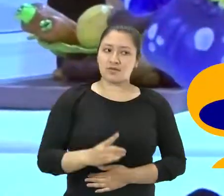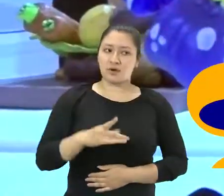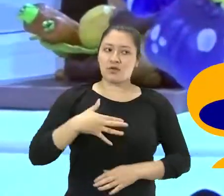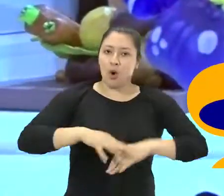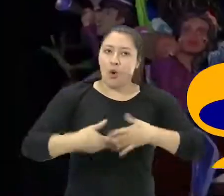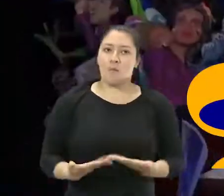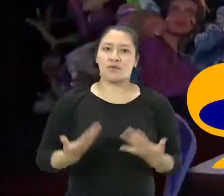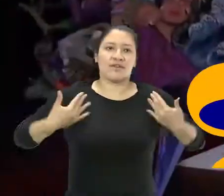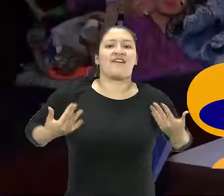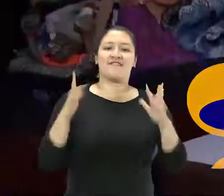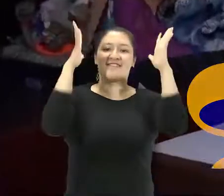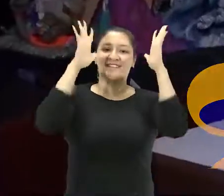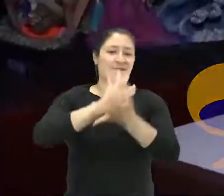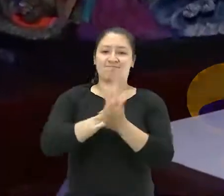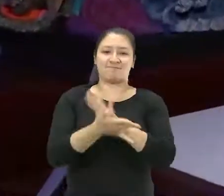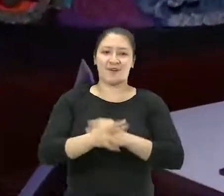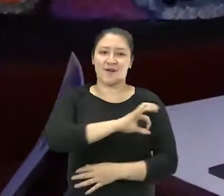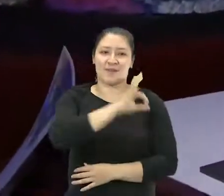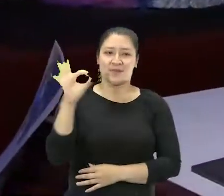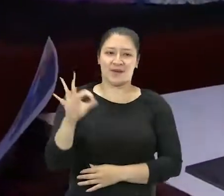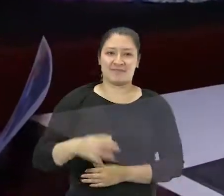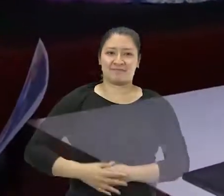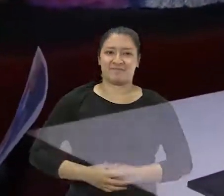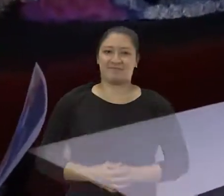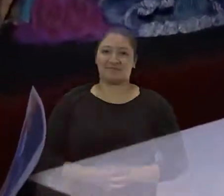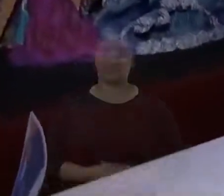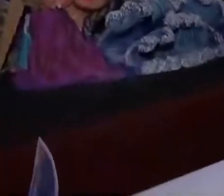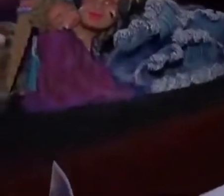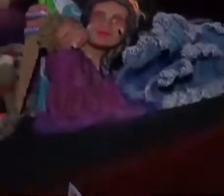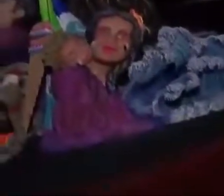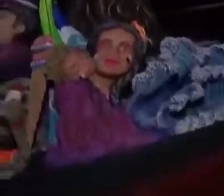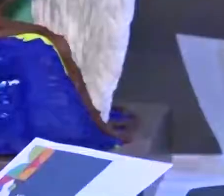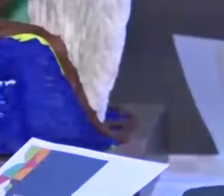por tomar la decisión una vez más de que esta fiesta no muera